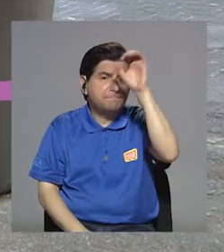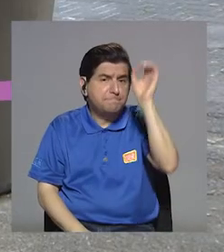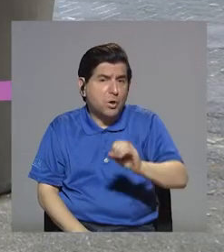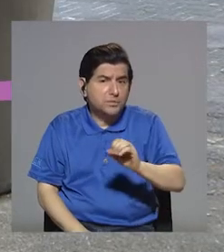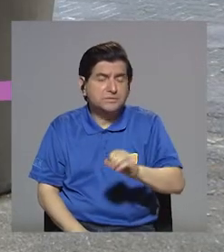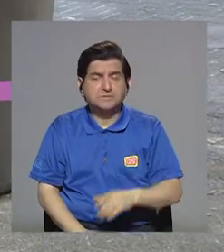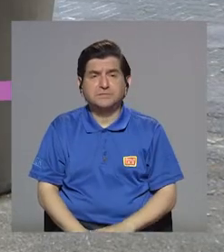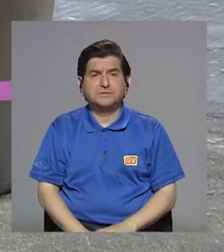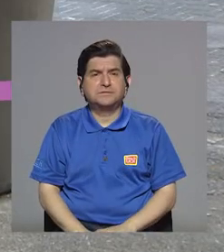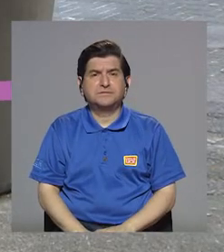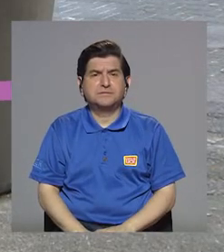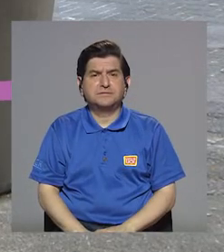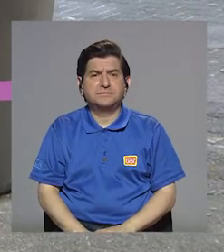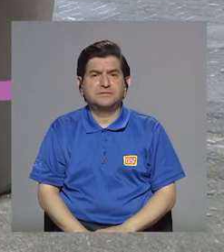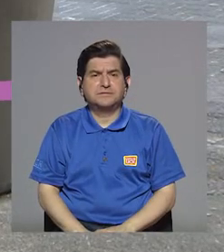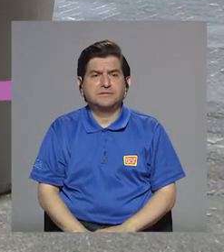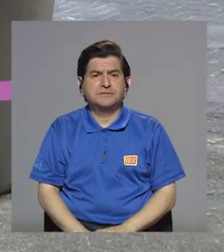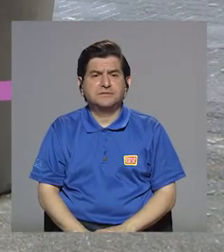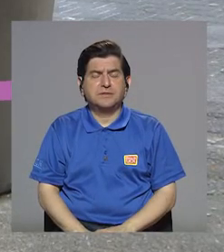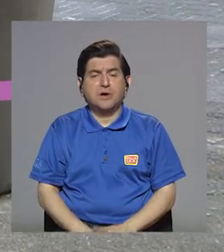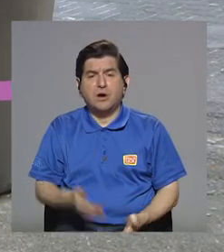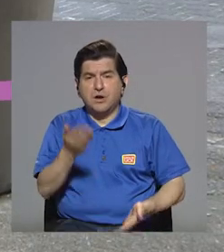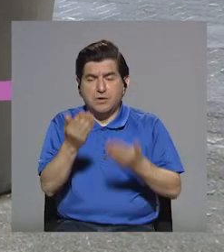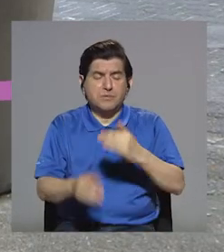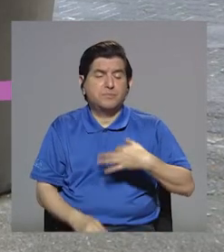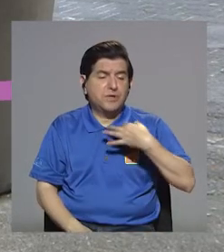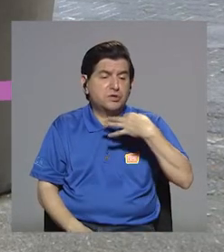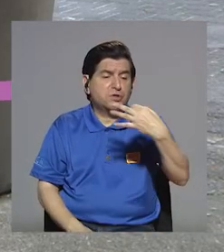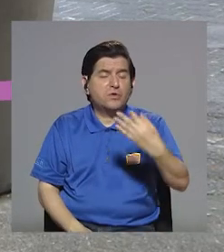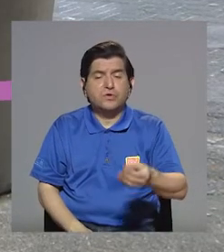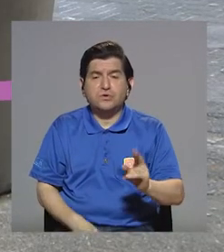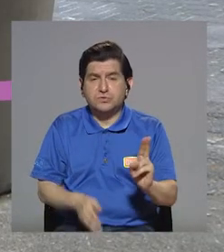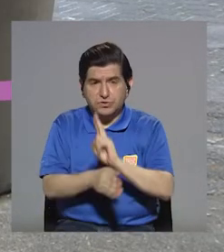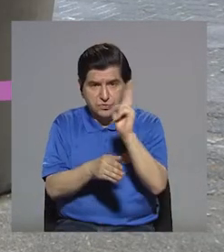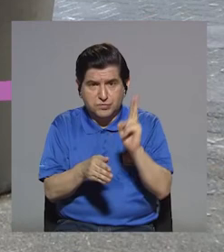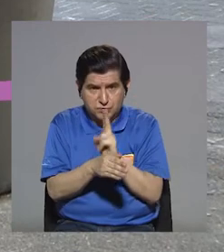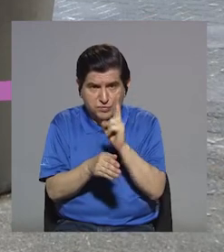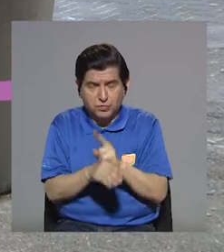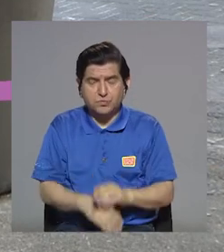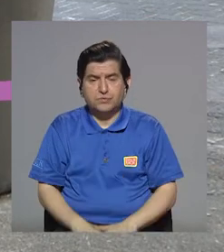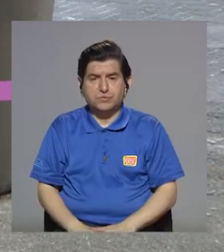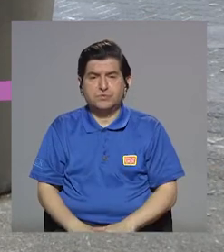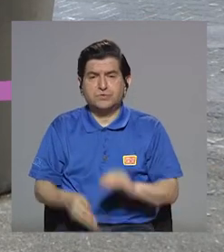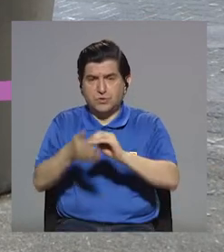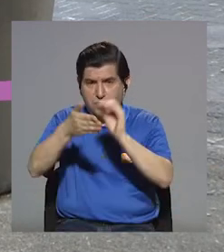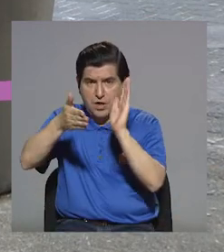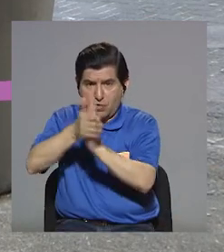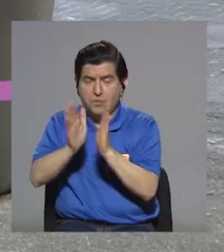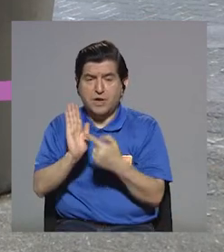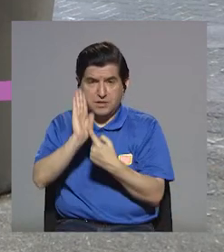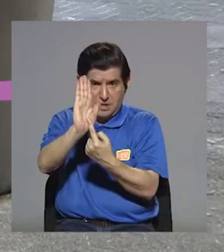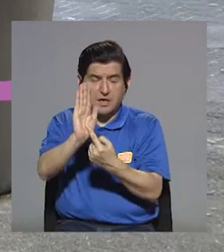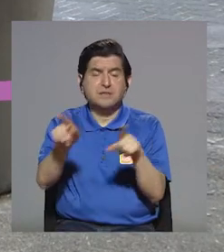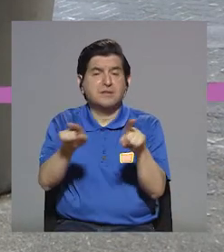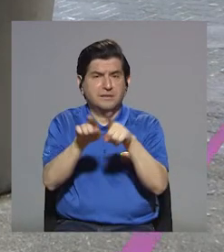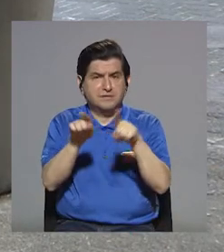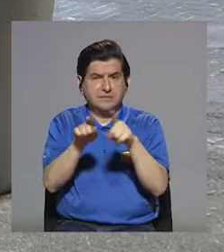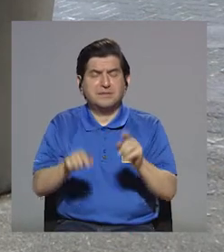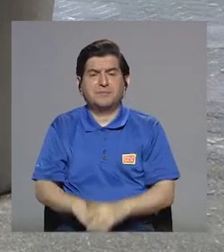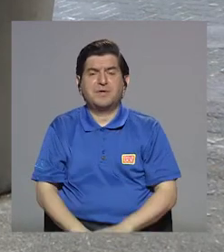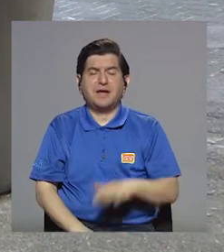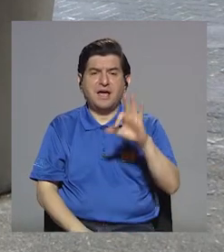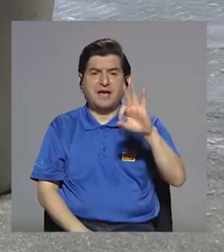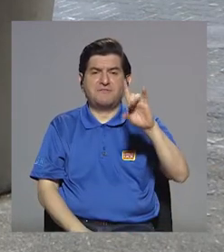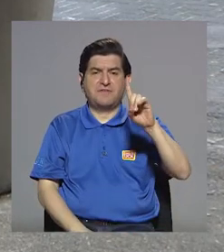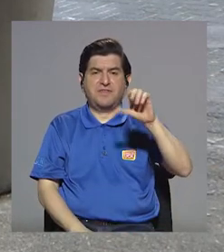diarios de consumo, ahora lo vamos a ver en la etiqueta, ¿verdad? Estos también están regidos por la FDA,